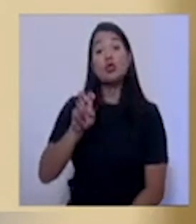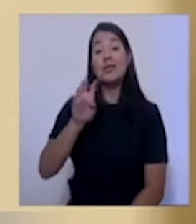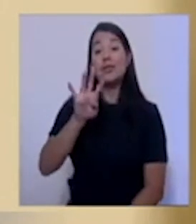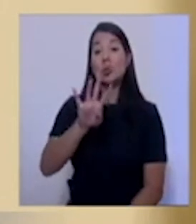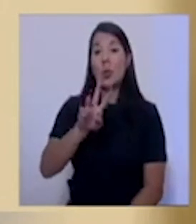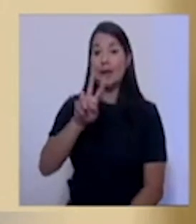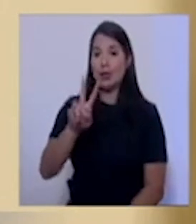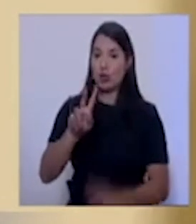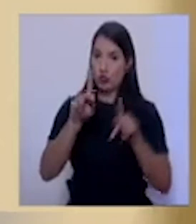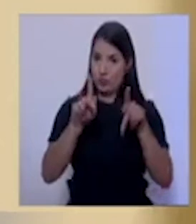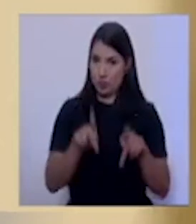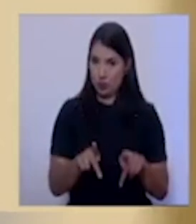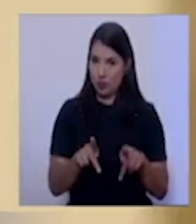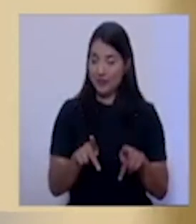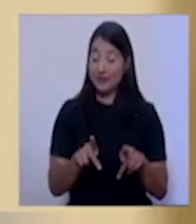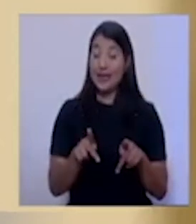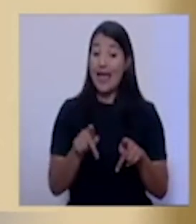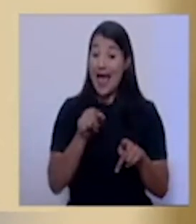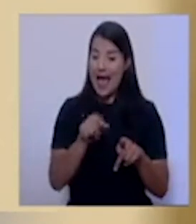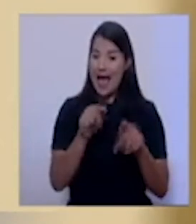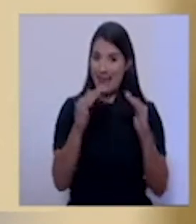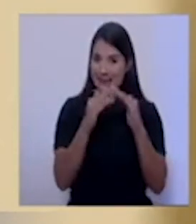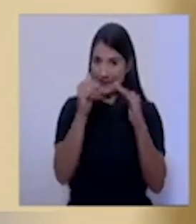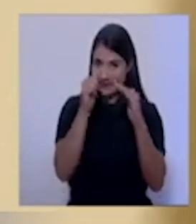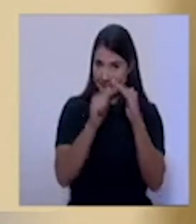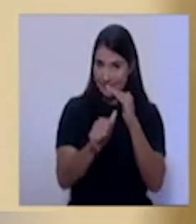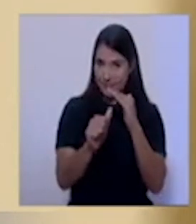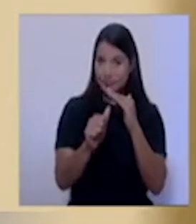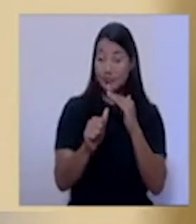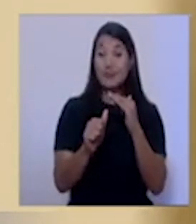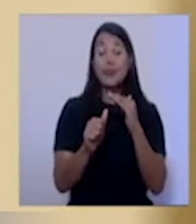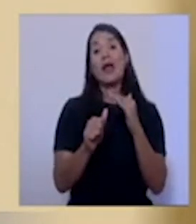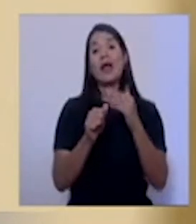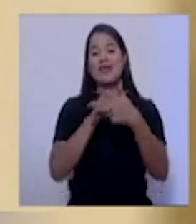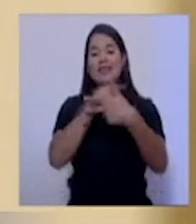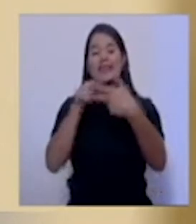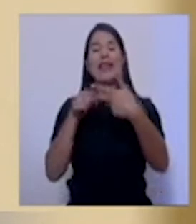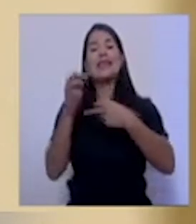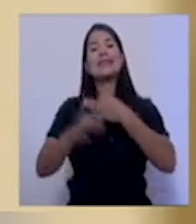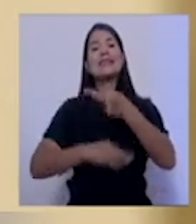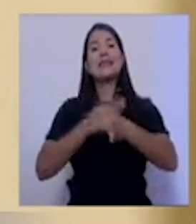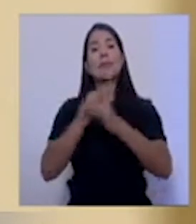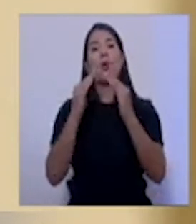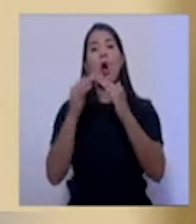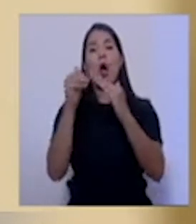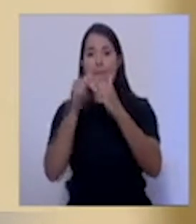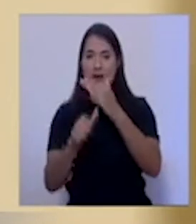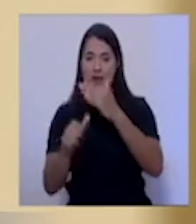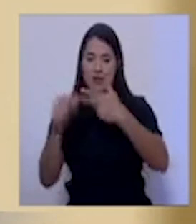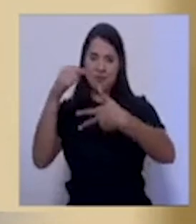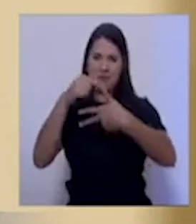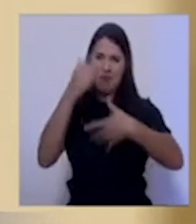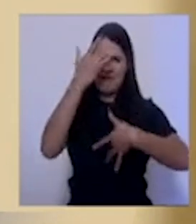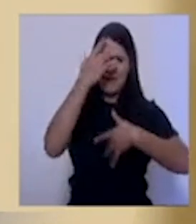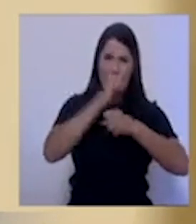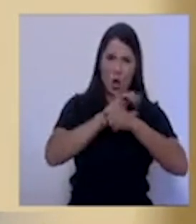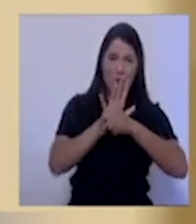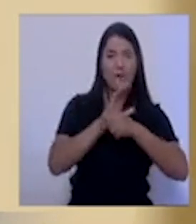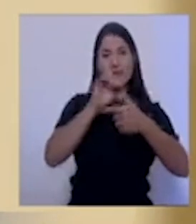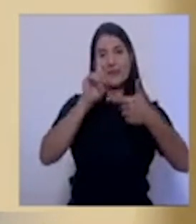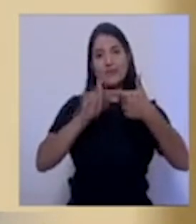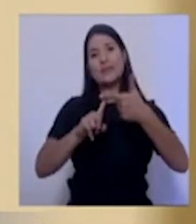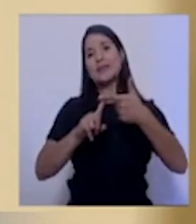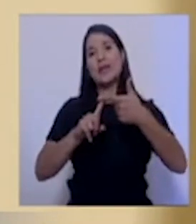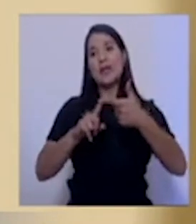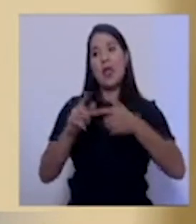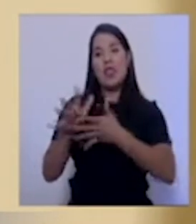Es importante mencionar que en la atención de albergues positivos hemos logrado la recuperación de 192 personas que